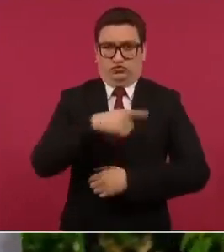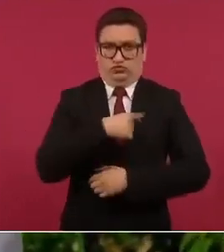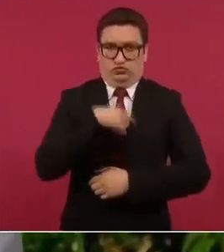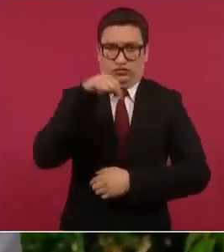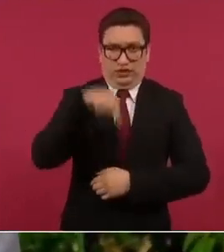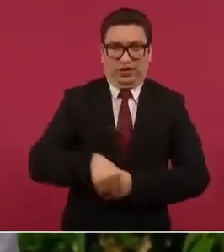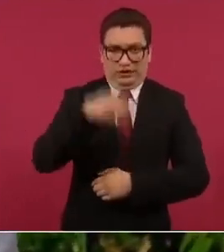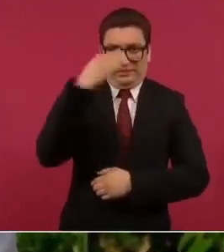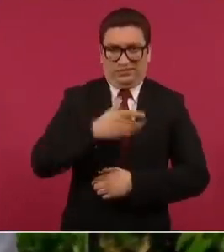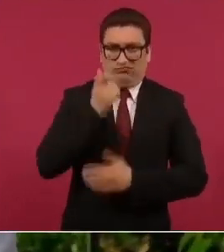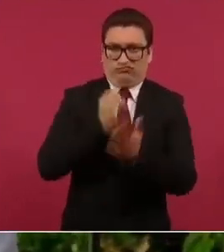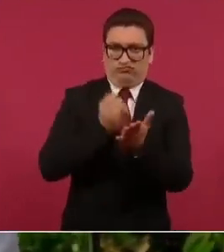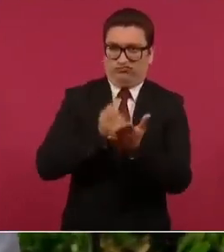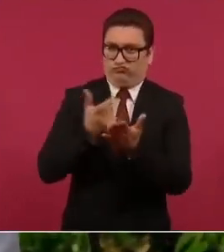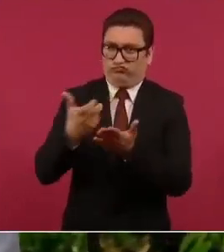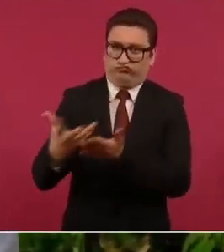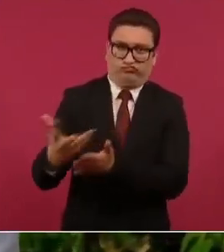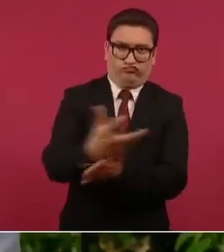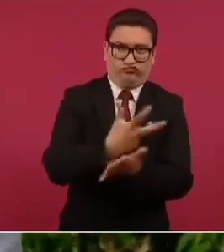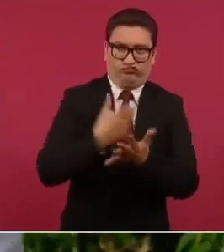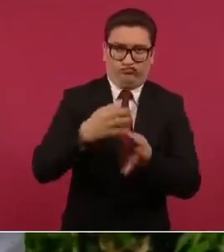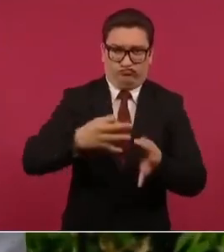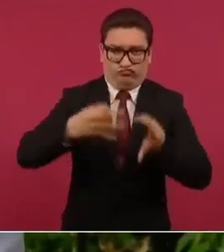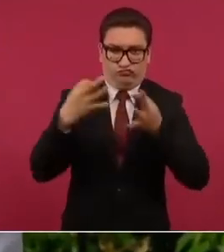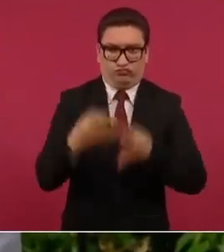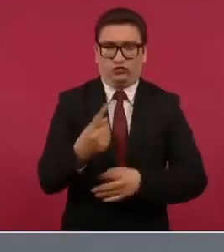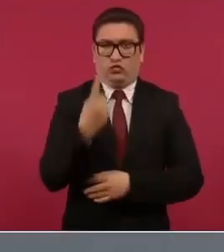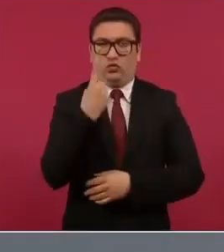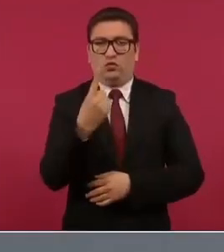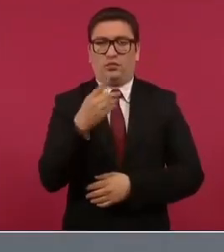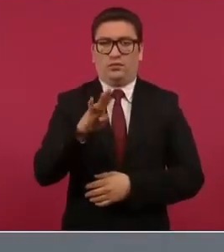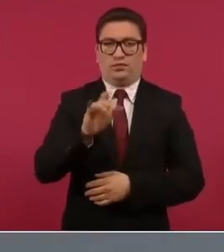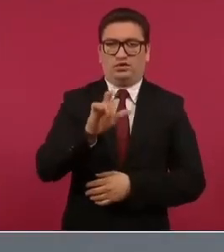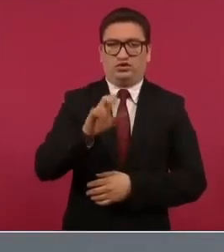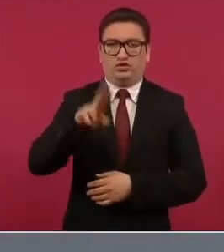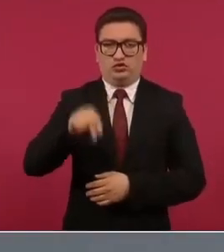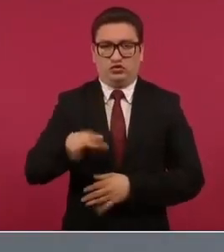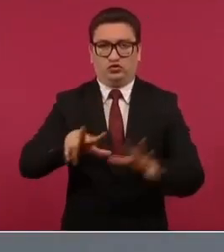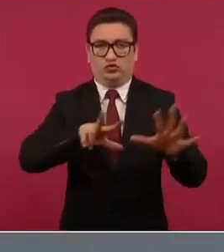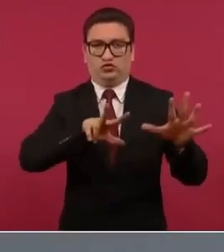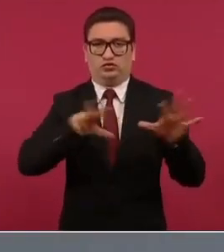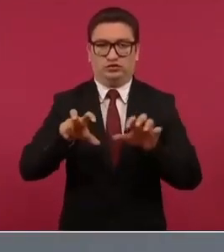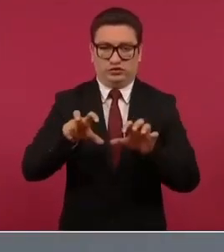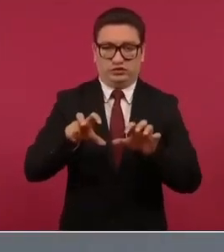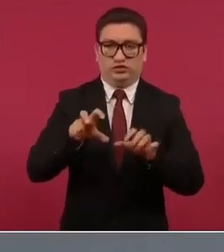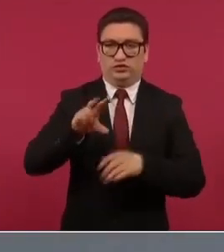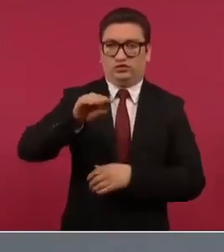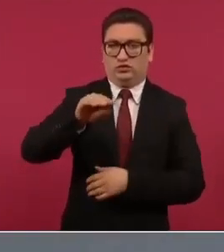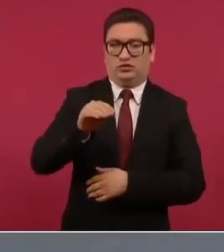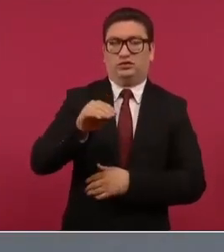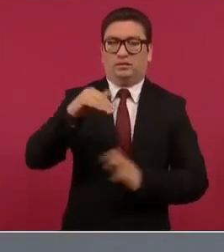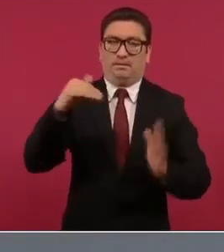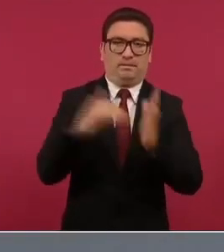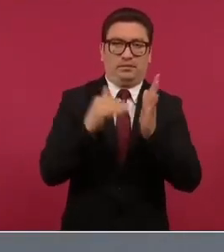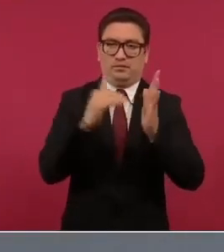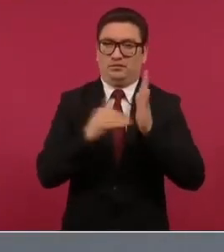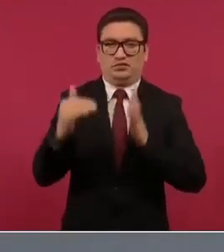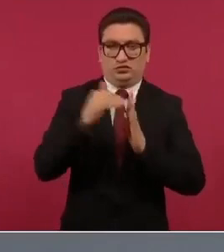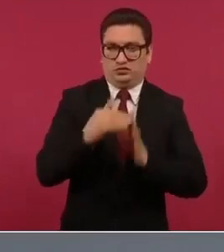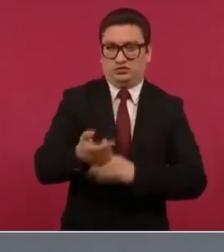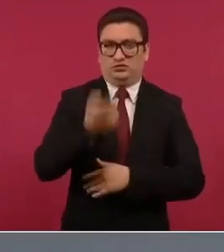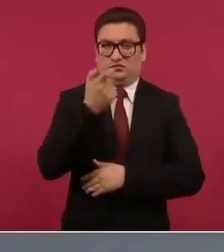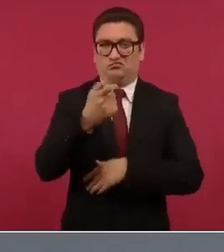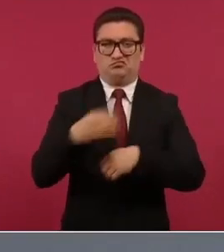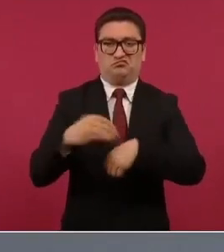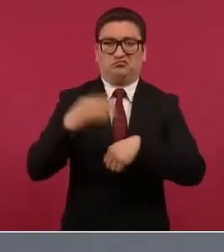hacienda pública con un billón ochocientos noventa mil millones de pesos